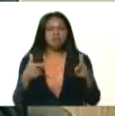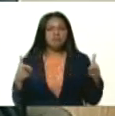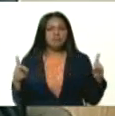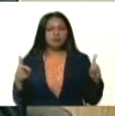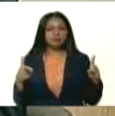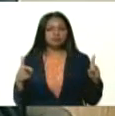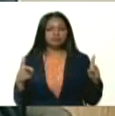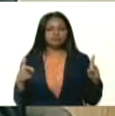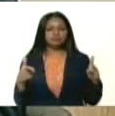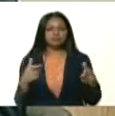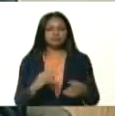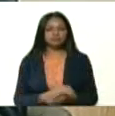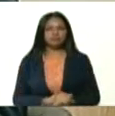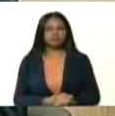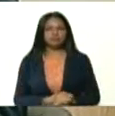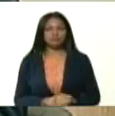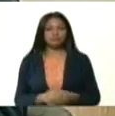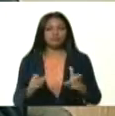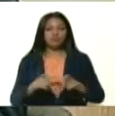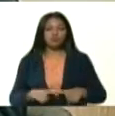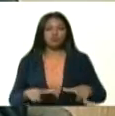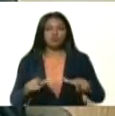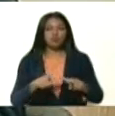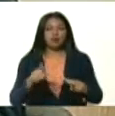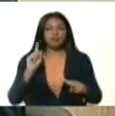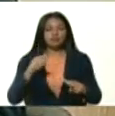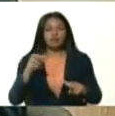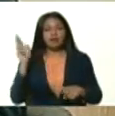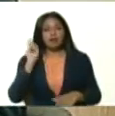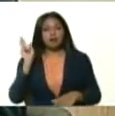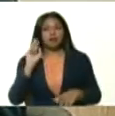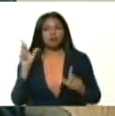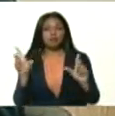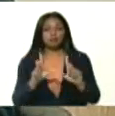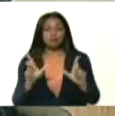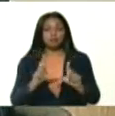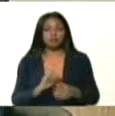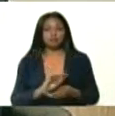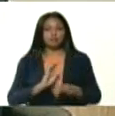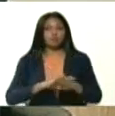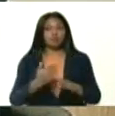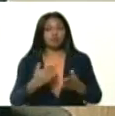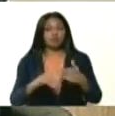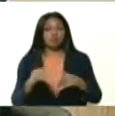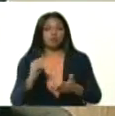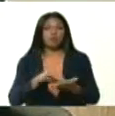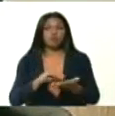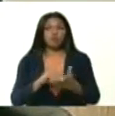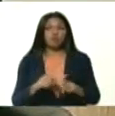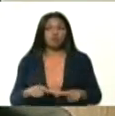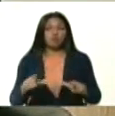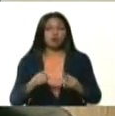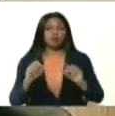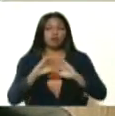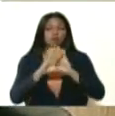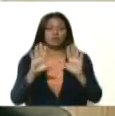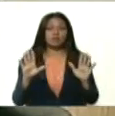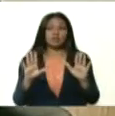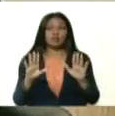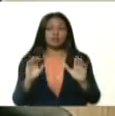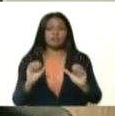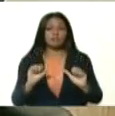el espacio en la radio y en la televisión, porque vamos a colocar un espacio de la mañana para